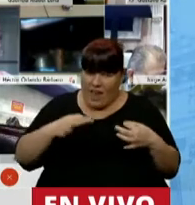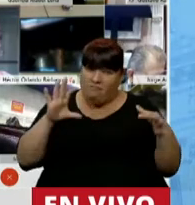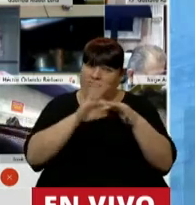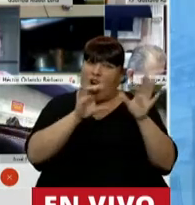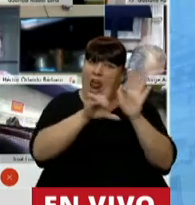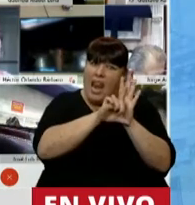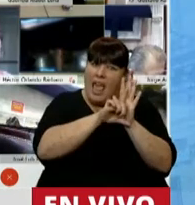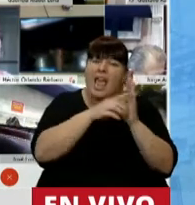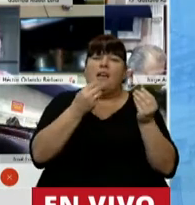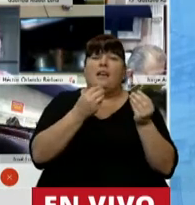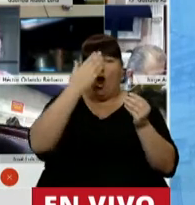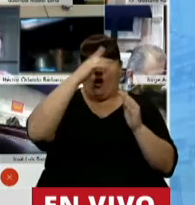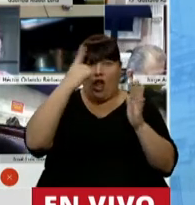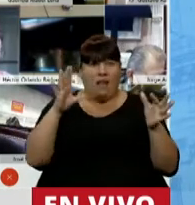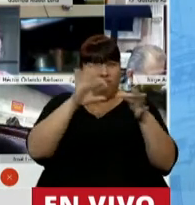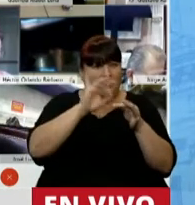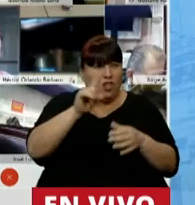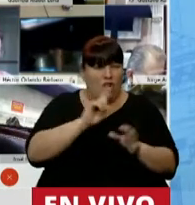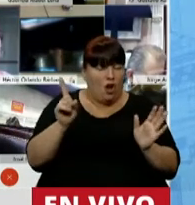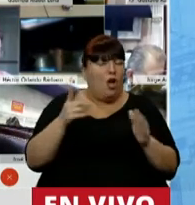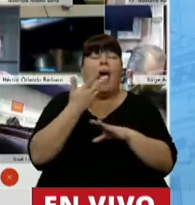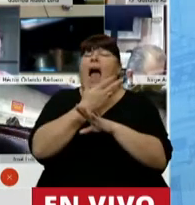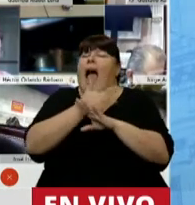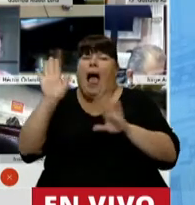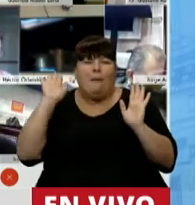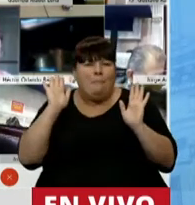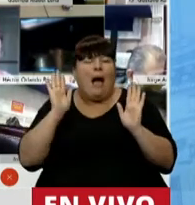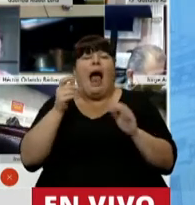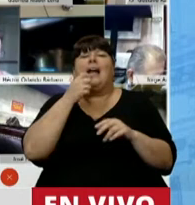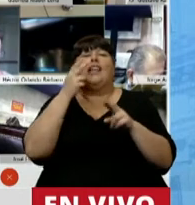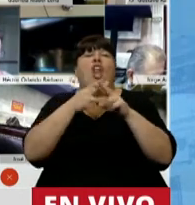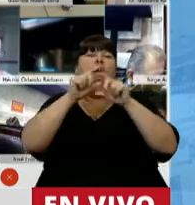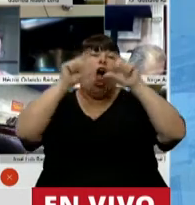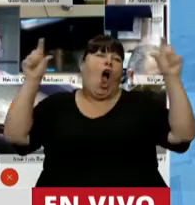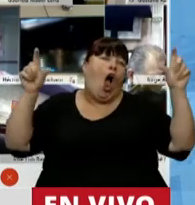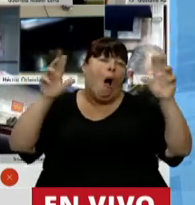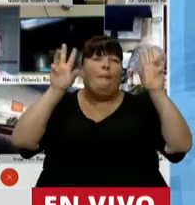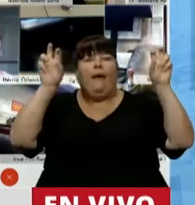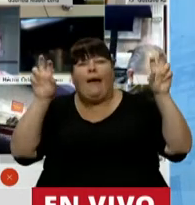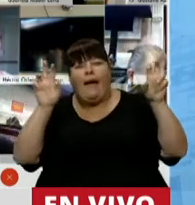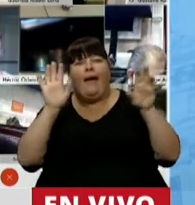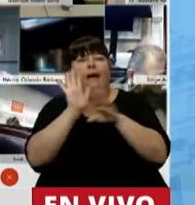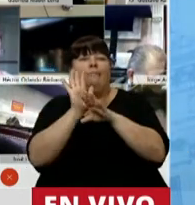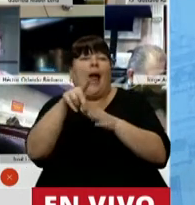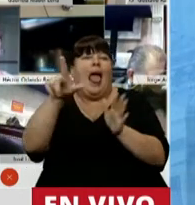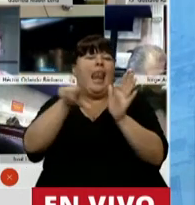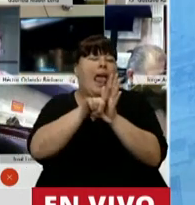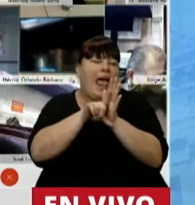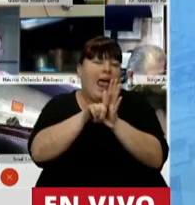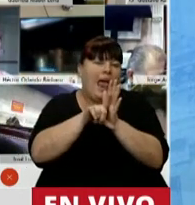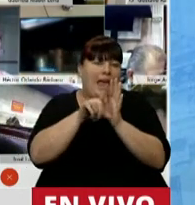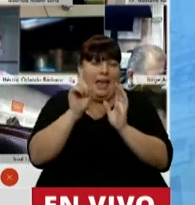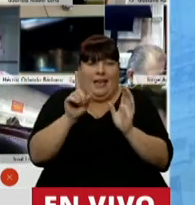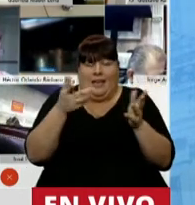el sentido de su constitucionalidad. Independientemente del nombre fraternal que se le ha colocado, su